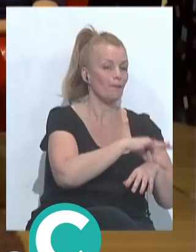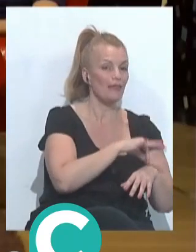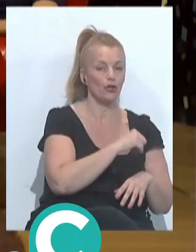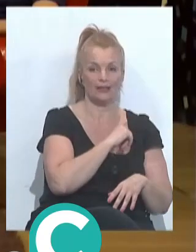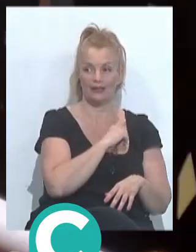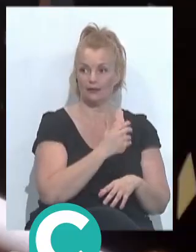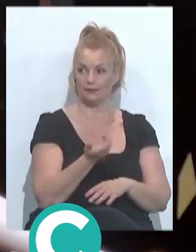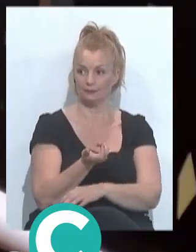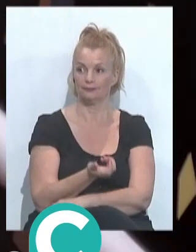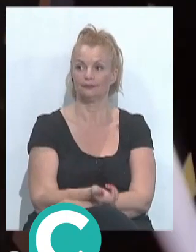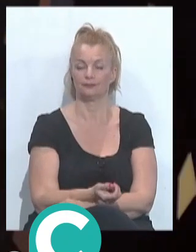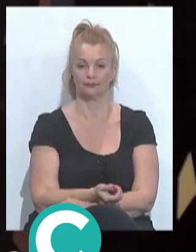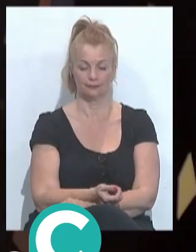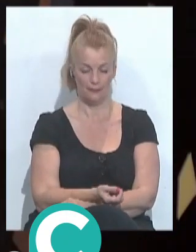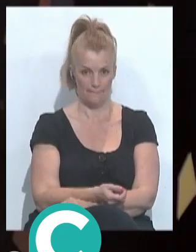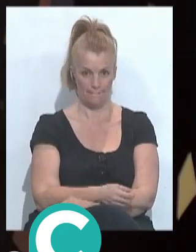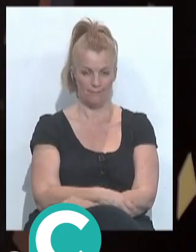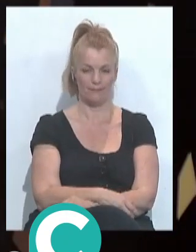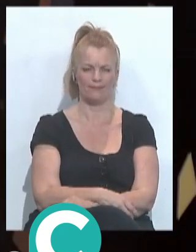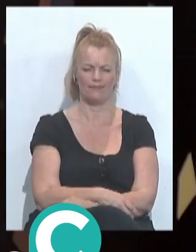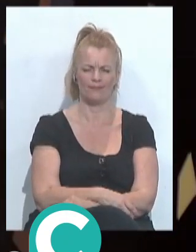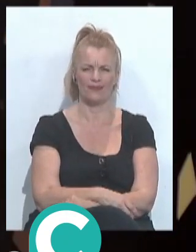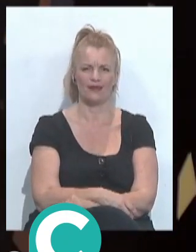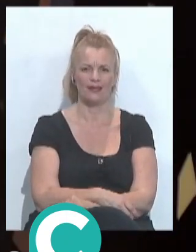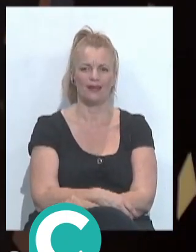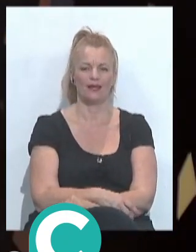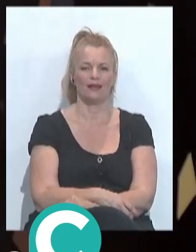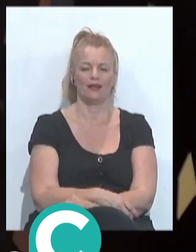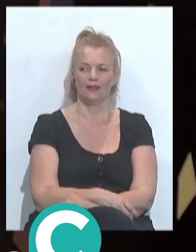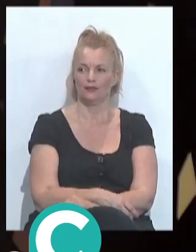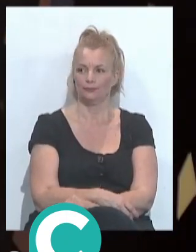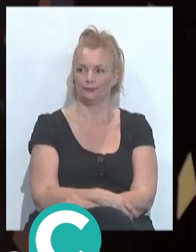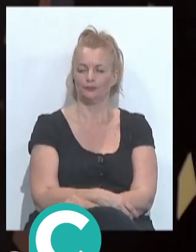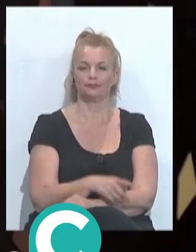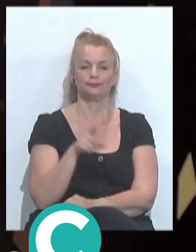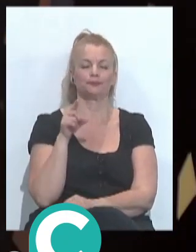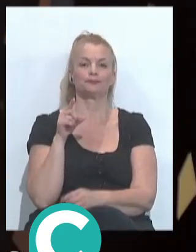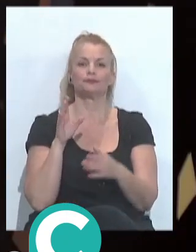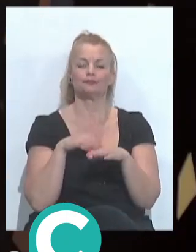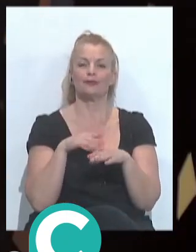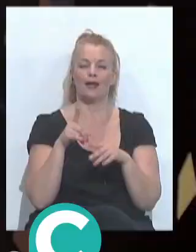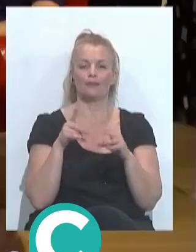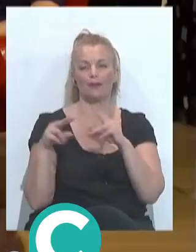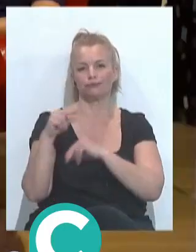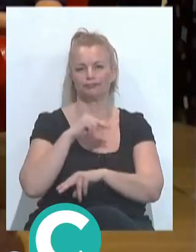un peloteo el peloteo uno que sacó de wedding plans no hacerlo